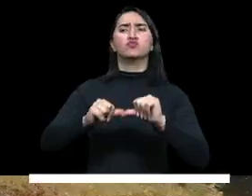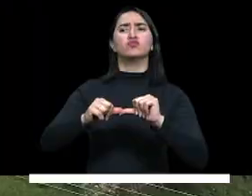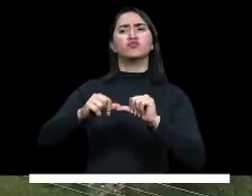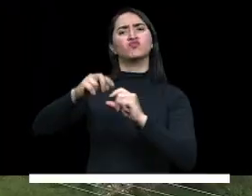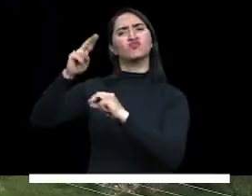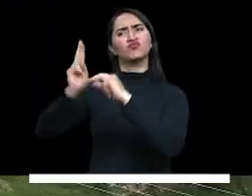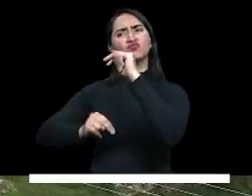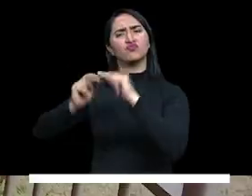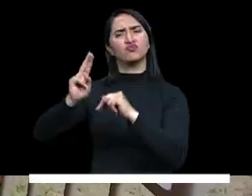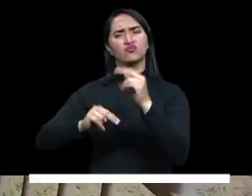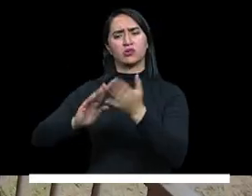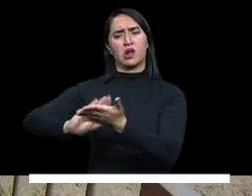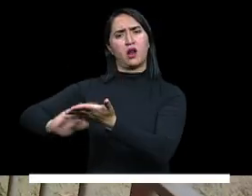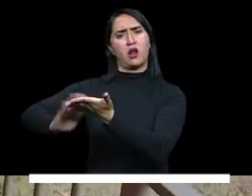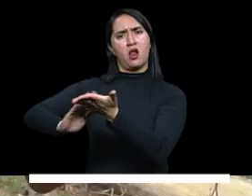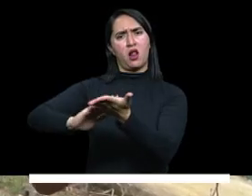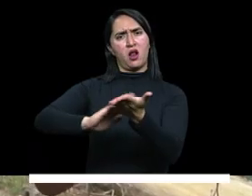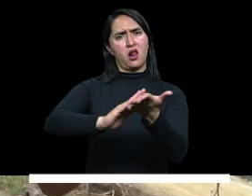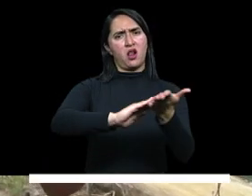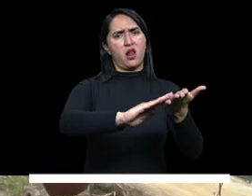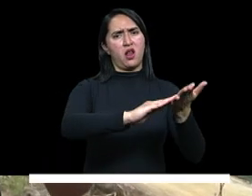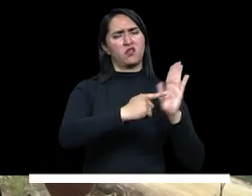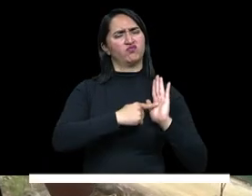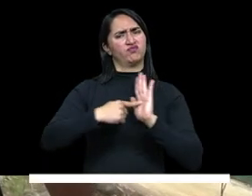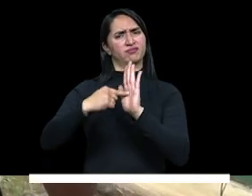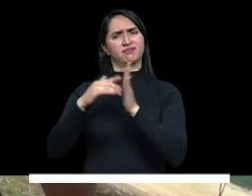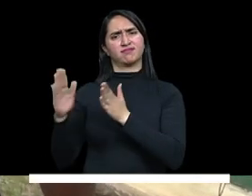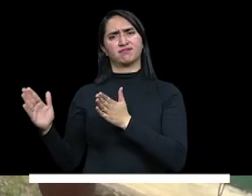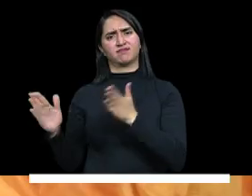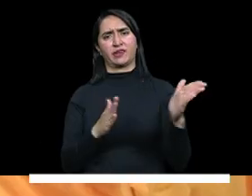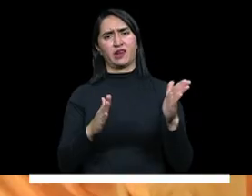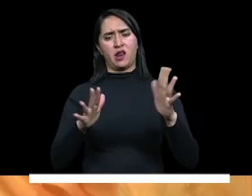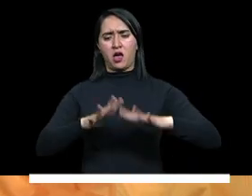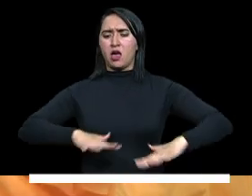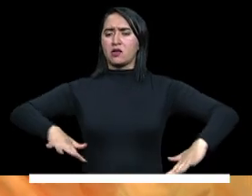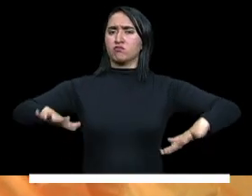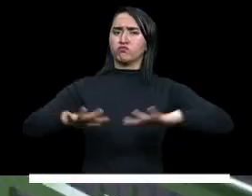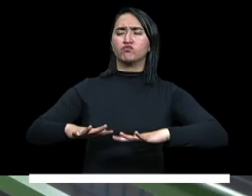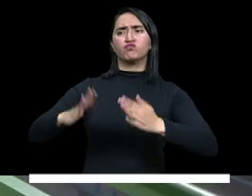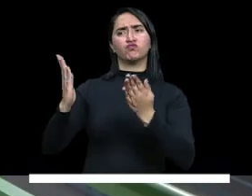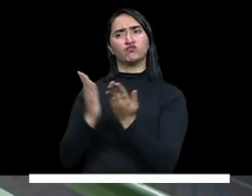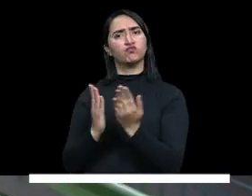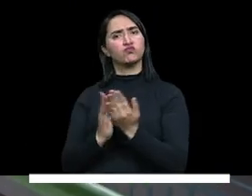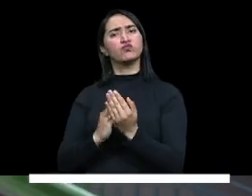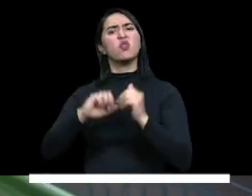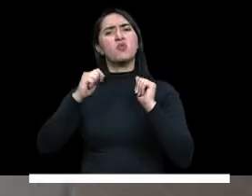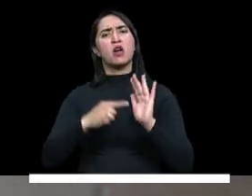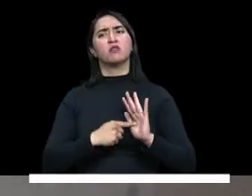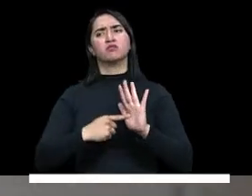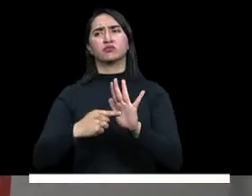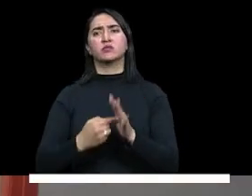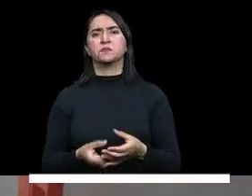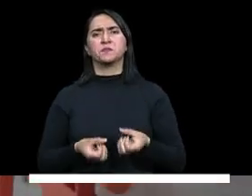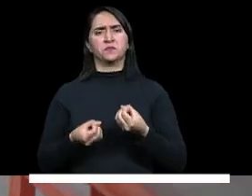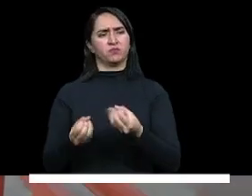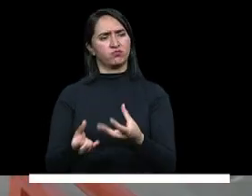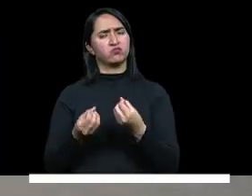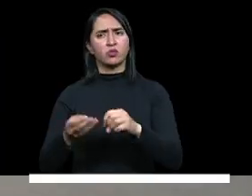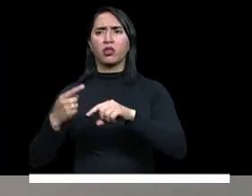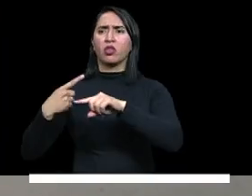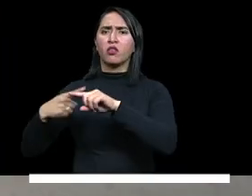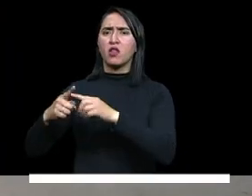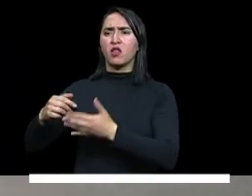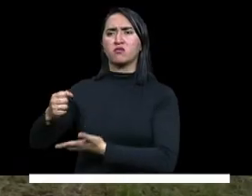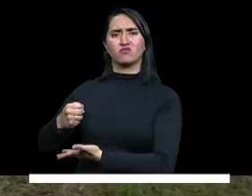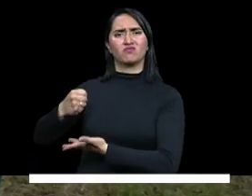primer año de gobierno un ambicioso plan de espacios educativos que nos ha permitido entregar a través del Fondo